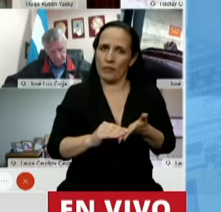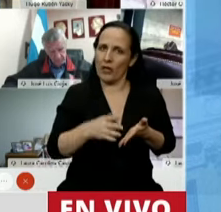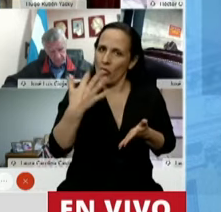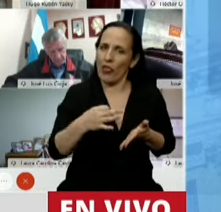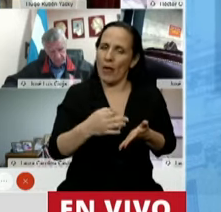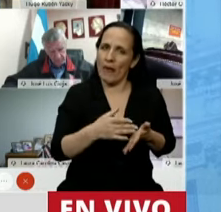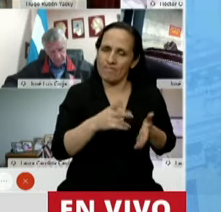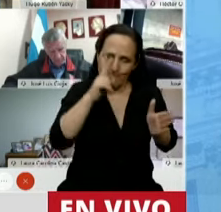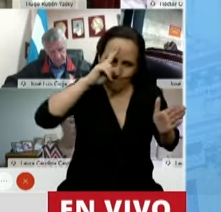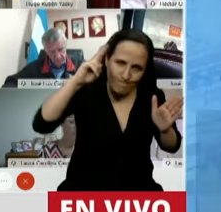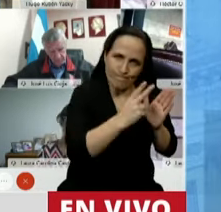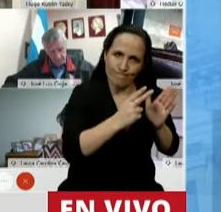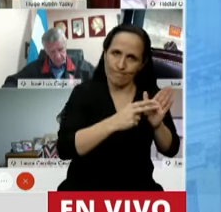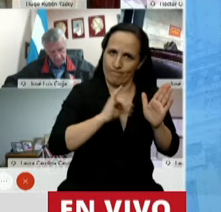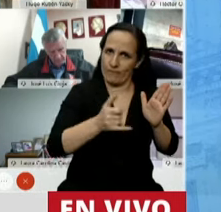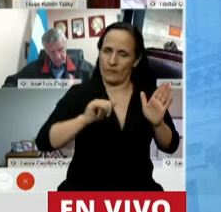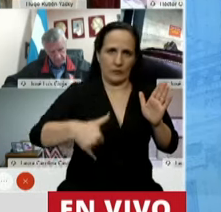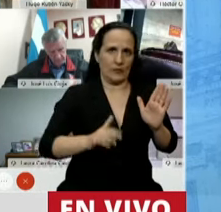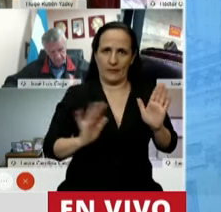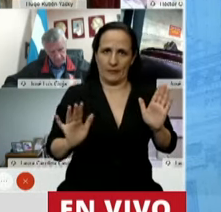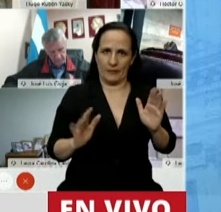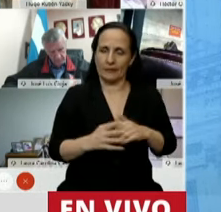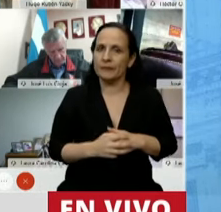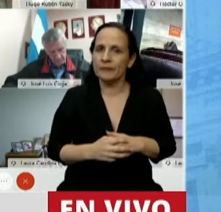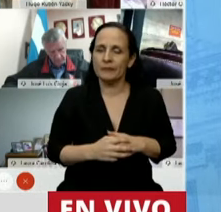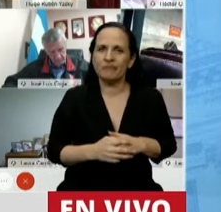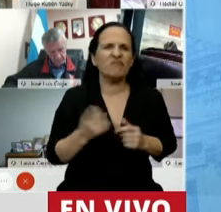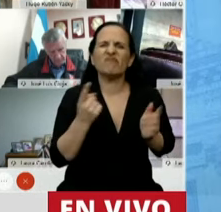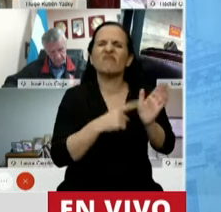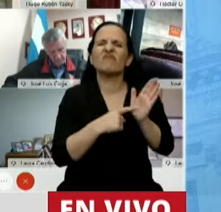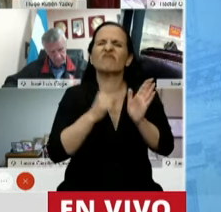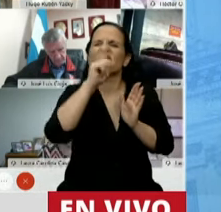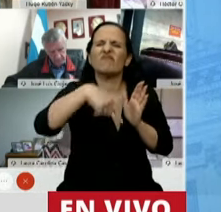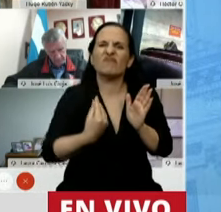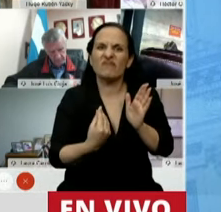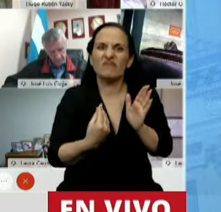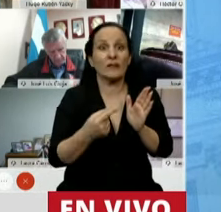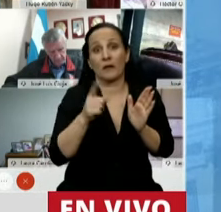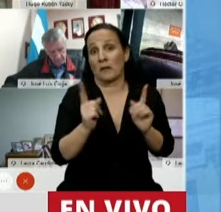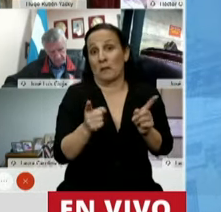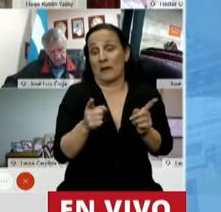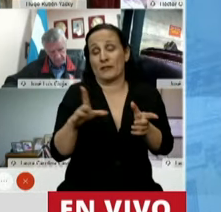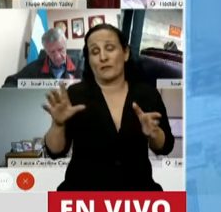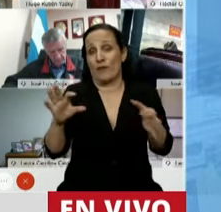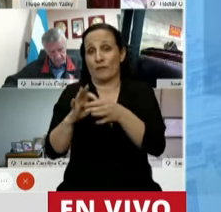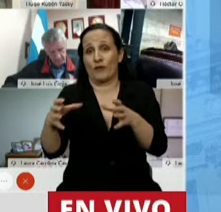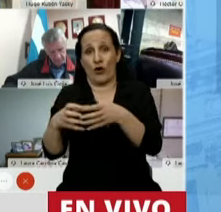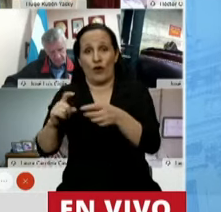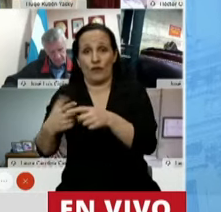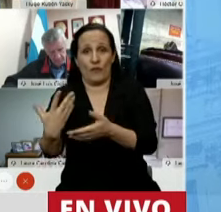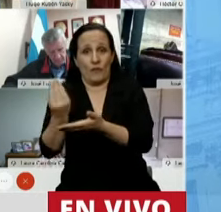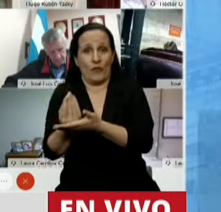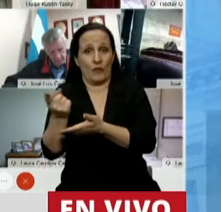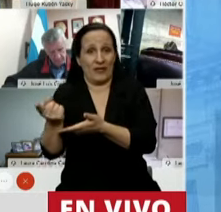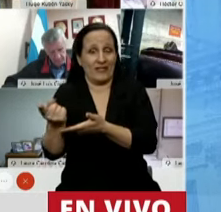tratamiento de este proyecto tiene un origen básicamente en la esencia que hoy tiene el oficialismo. Es un proyecto